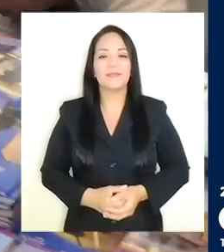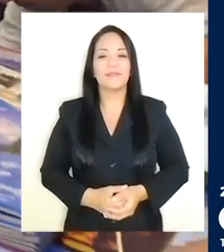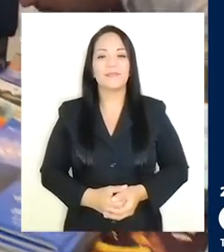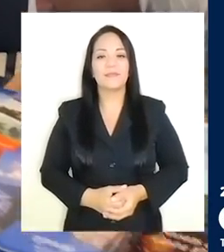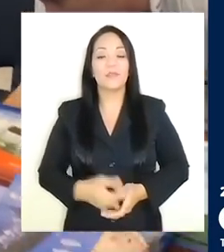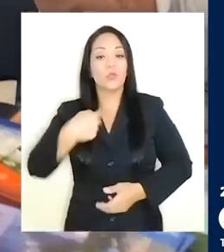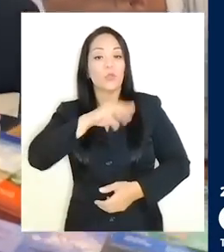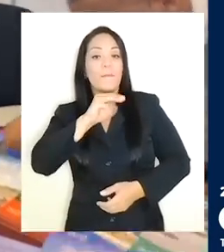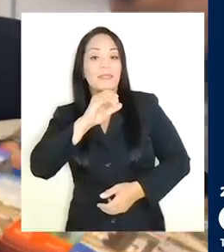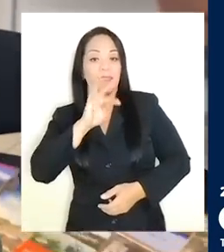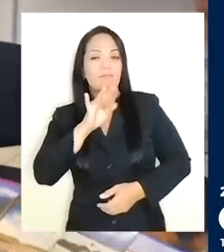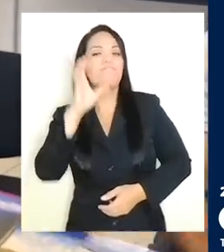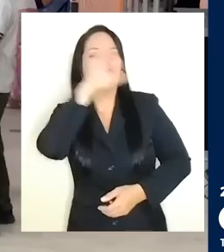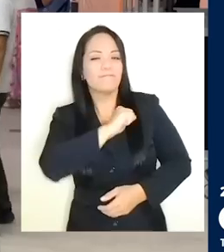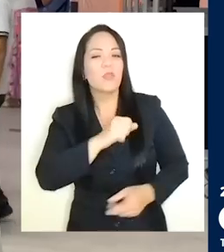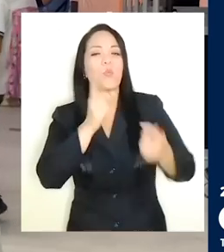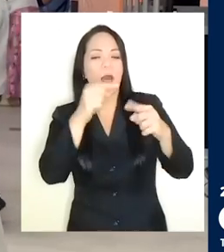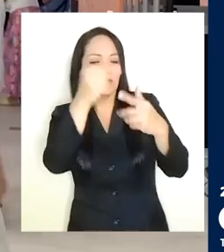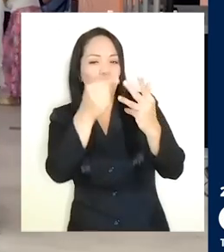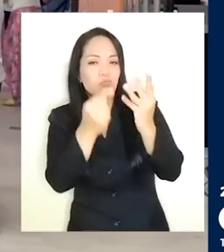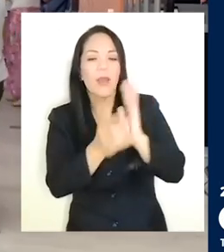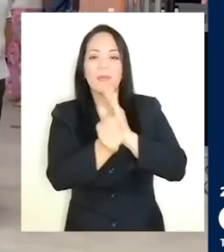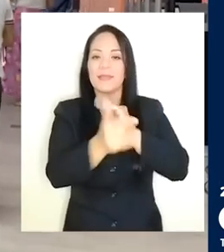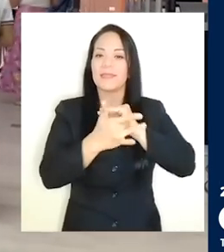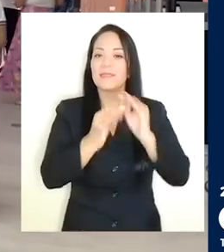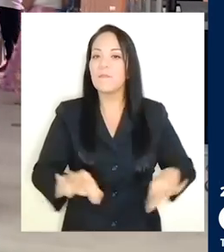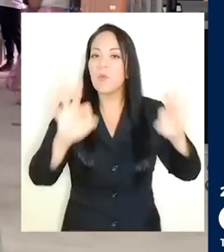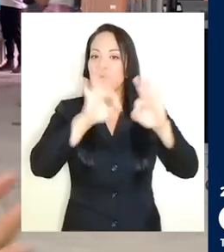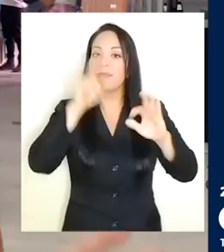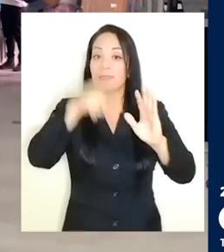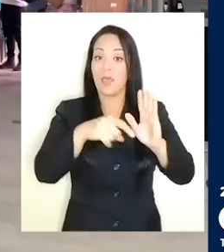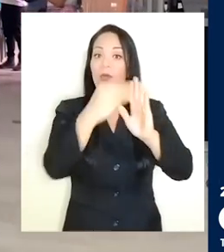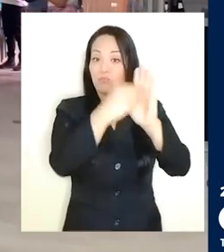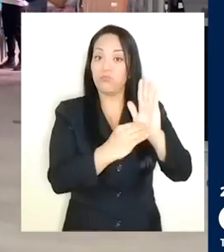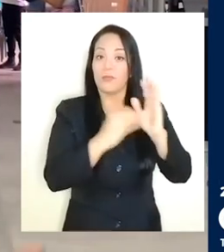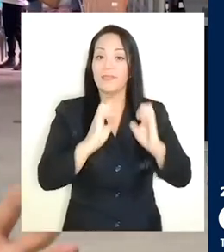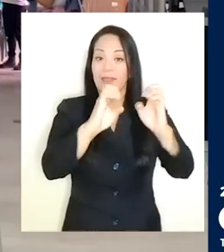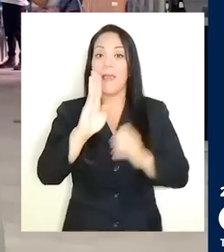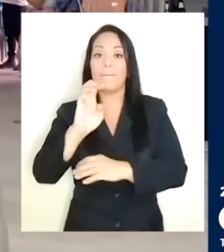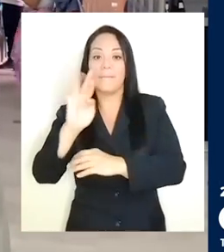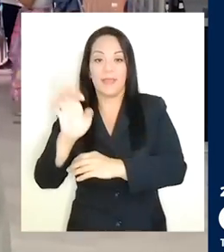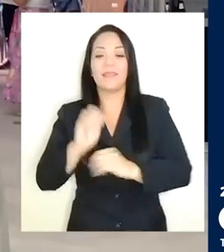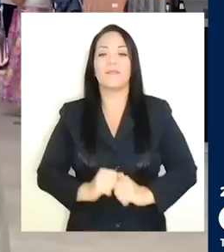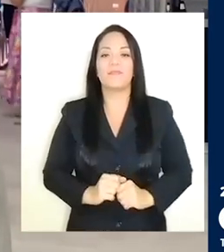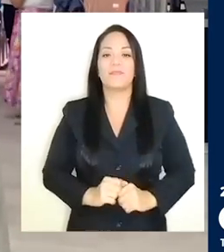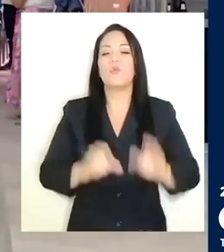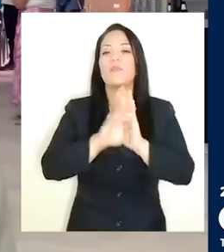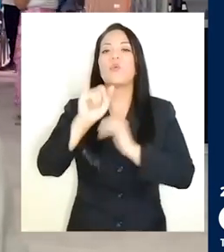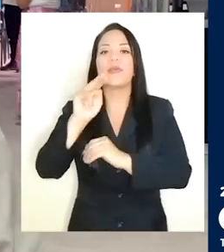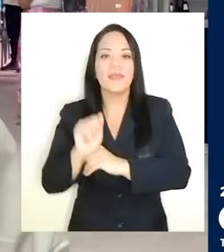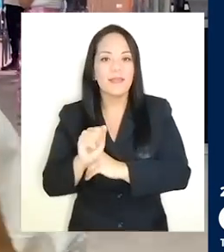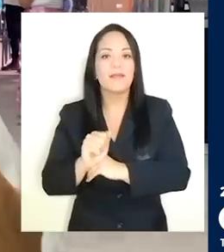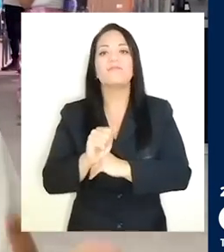En el MISIL logramos identificar cuáles son esas habilidades técnicas que deben de incluirse en la Estrategia BRETE. Fue de forma de lina, por